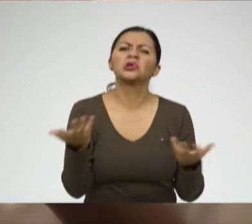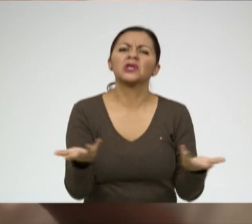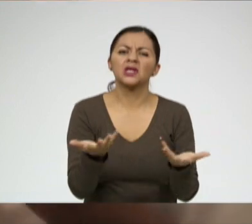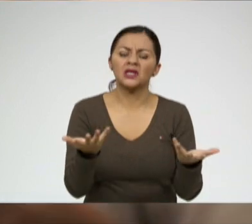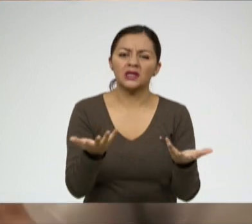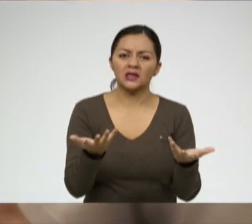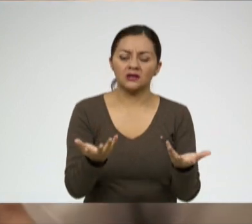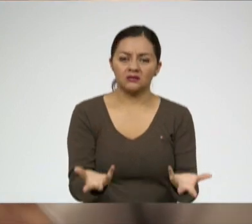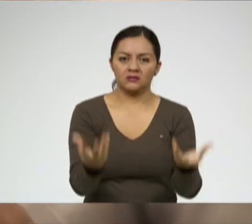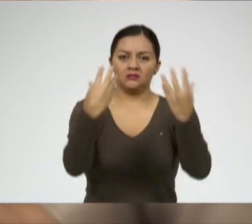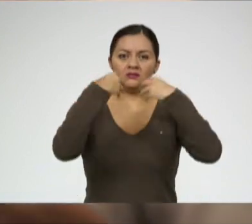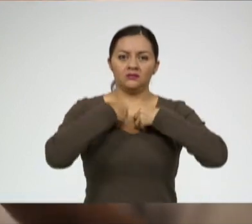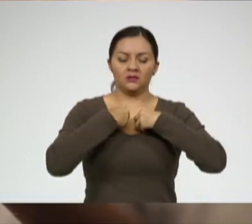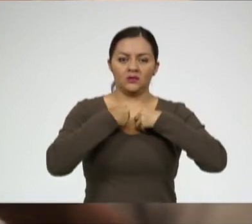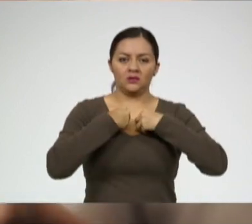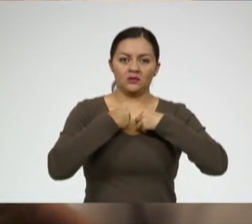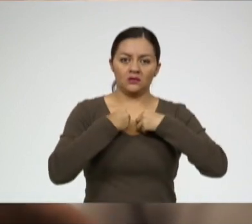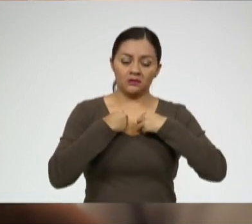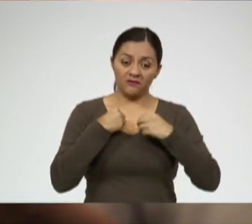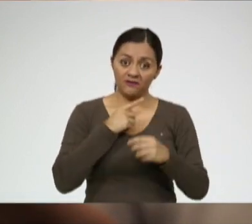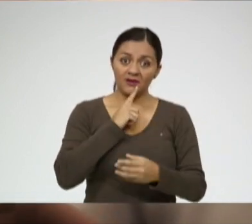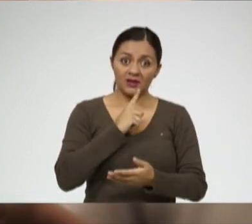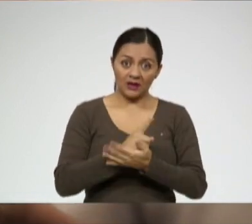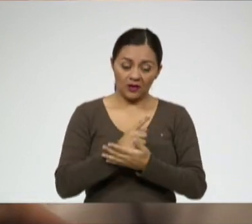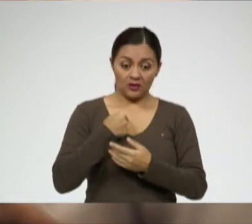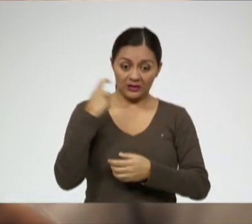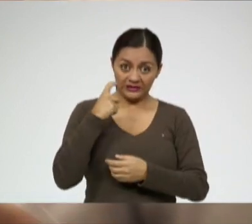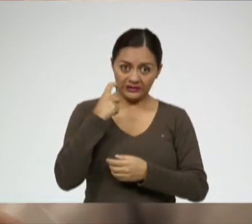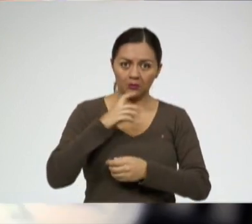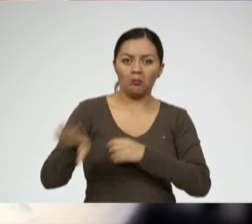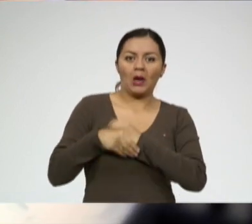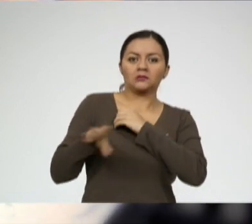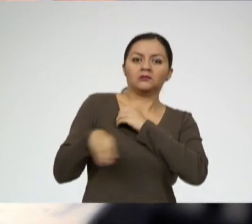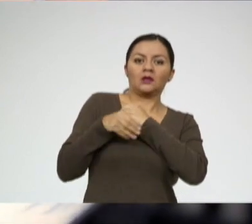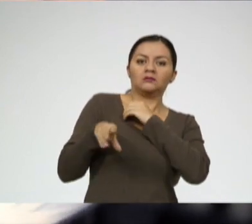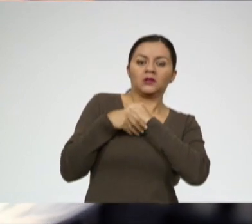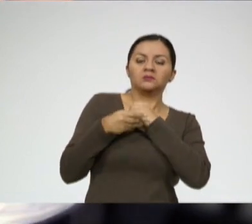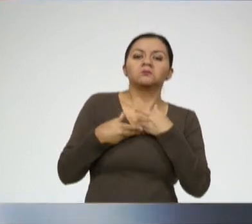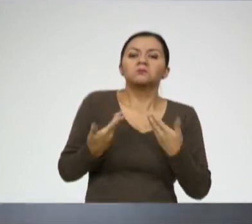más energía a nuestro cuerpo de la que consumimos o de la que nosotros gastamos.